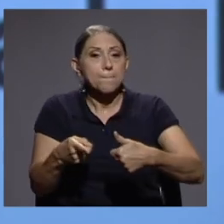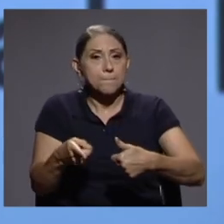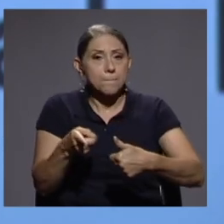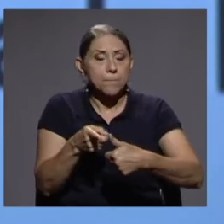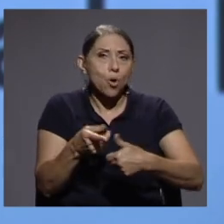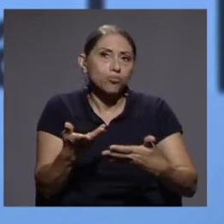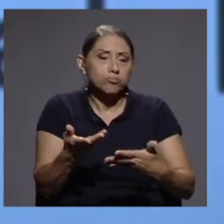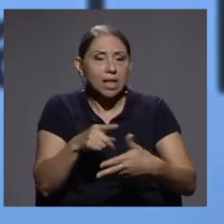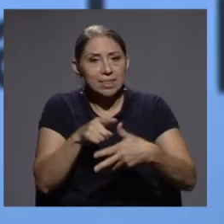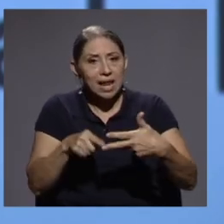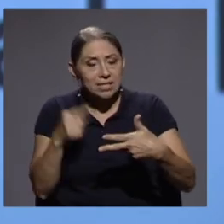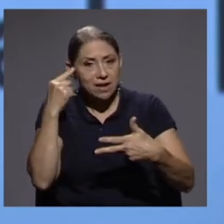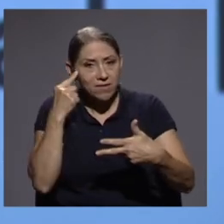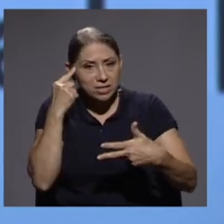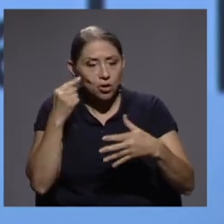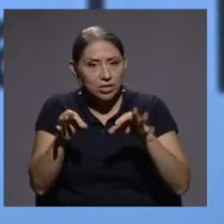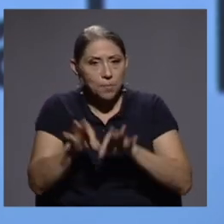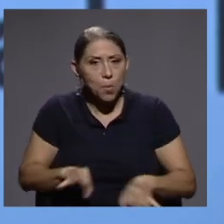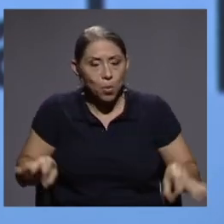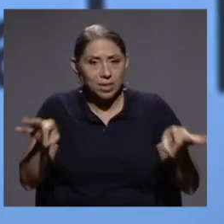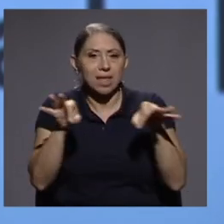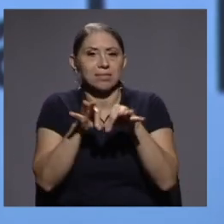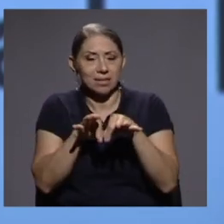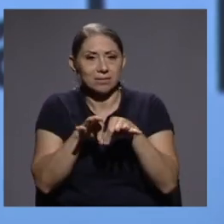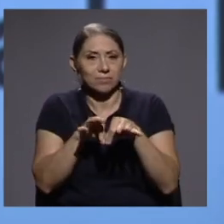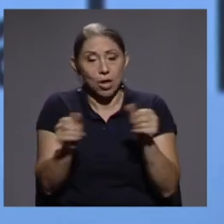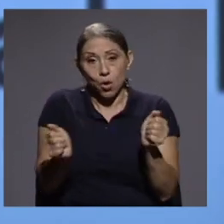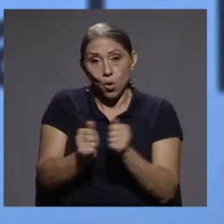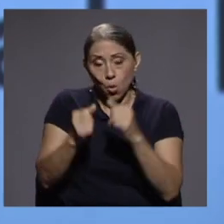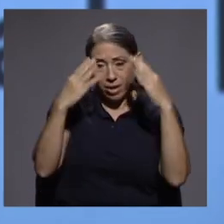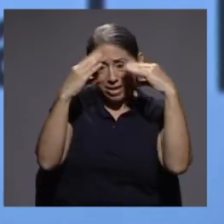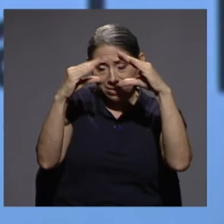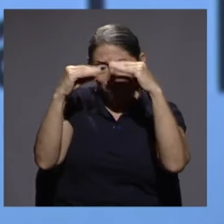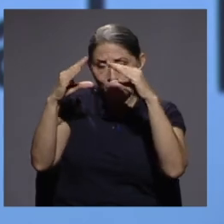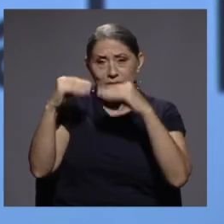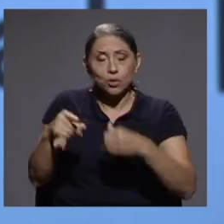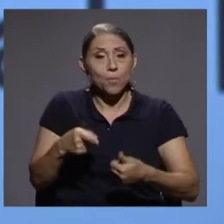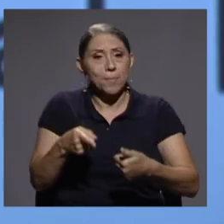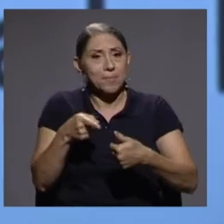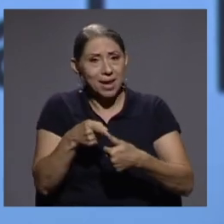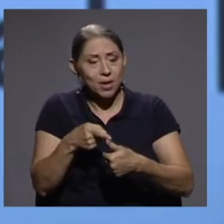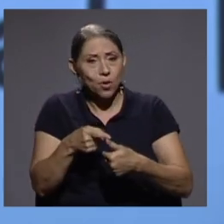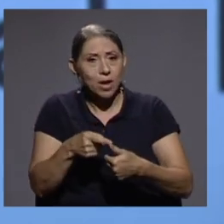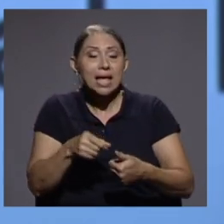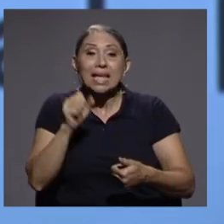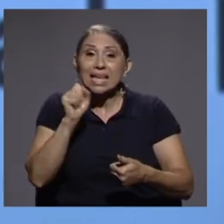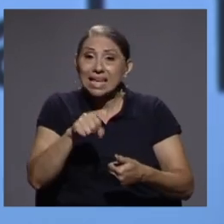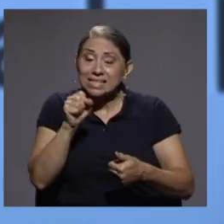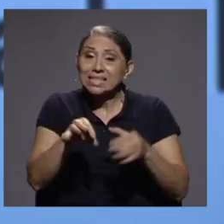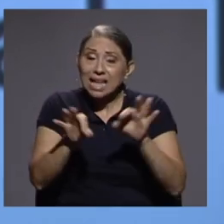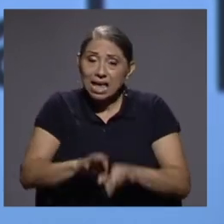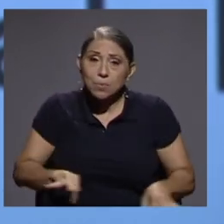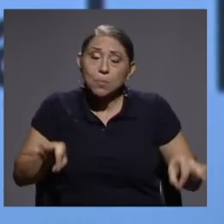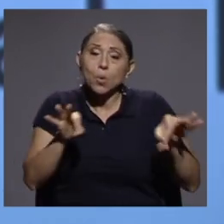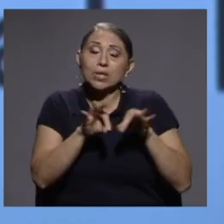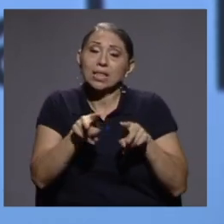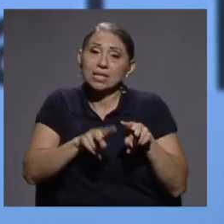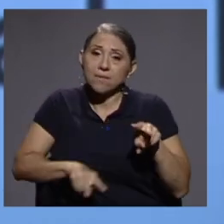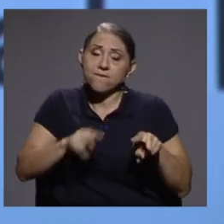tres reflexiones importantes podemos plantearnos a partir de la información que estamos viendo. El primero es que sí hay importantes ventajas entre